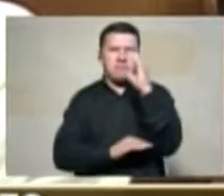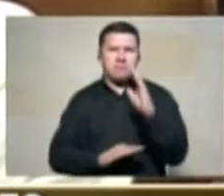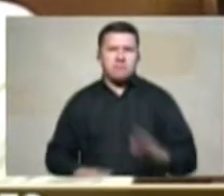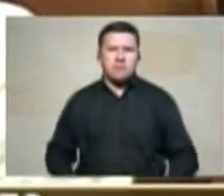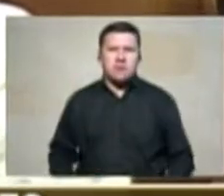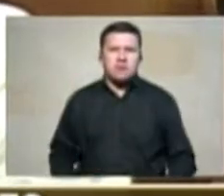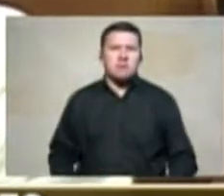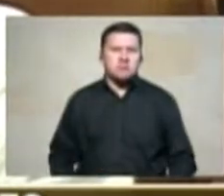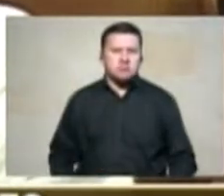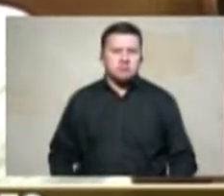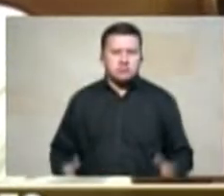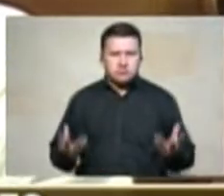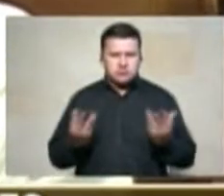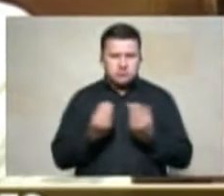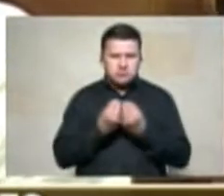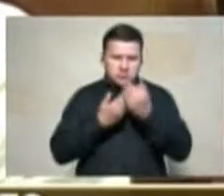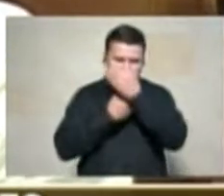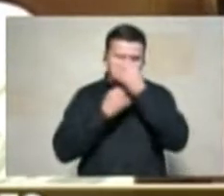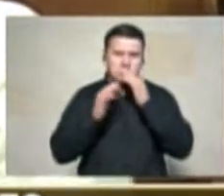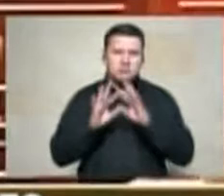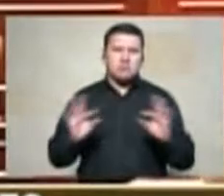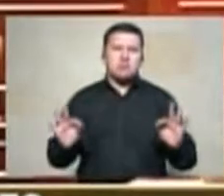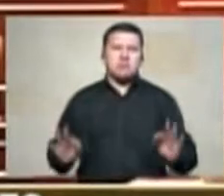y es que los grupos guerrilleros